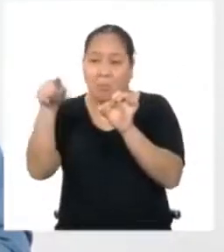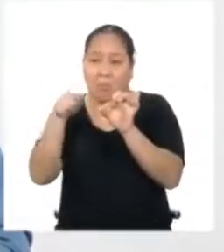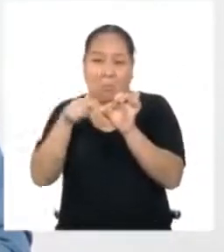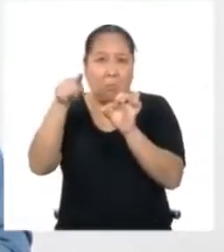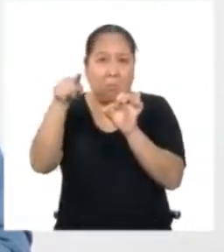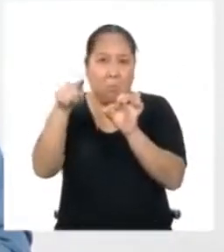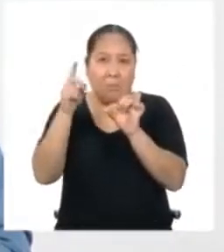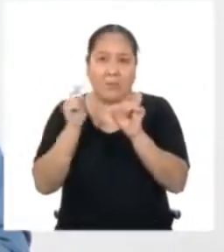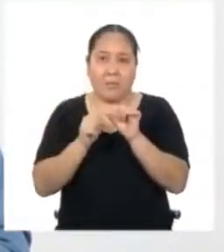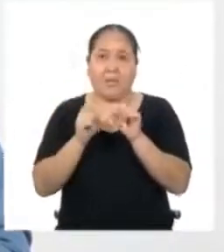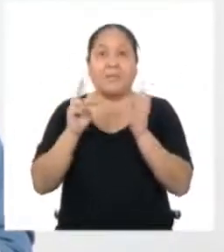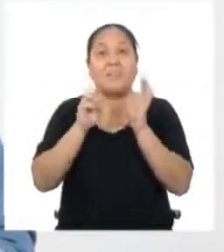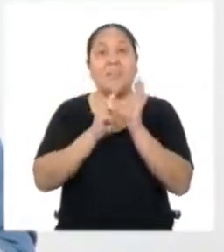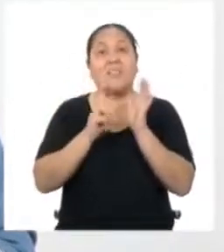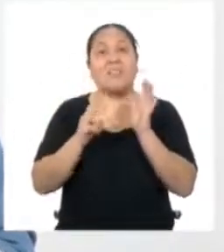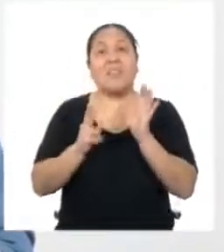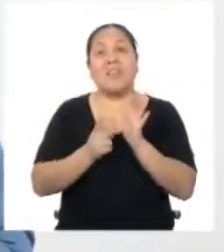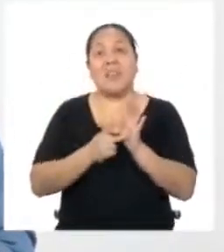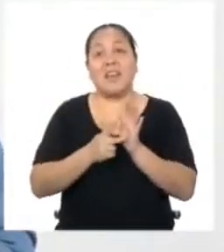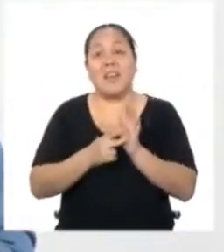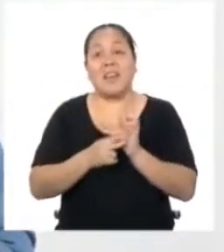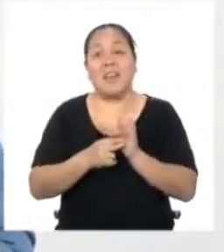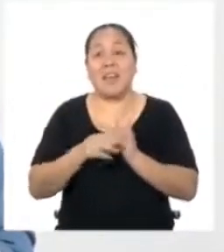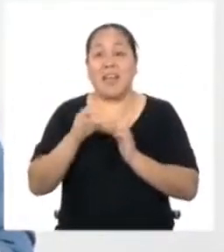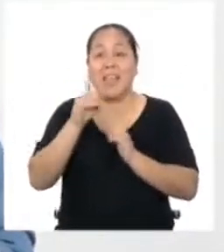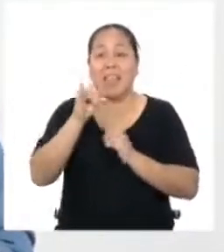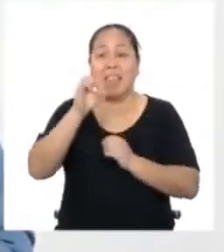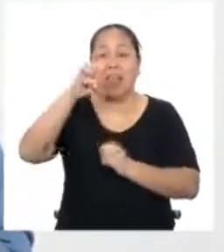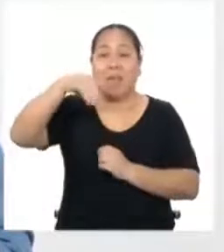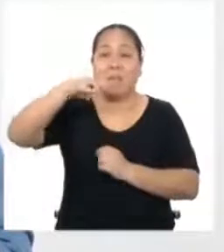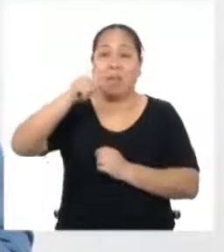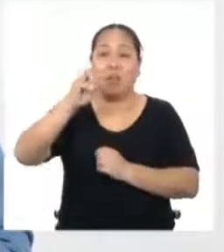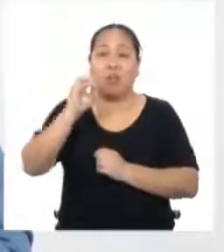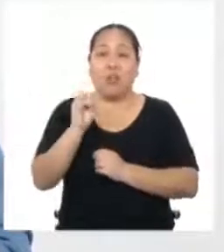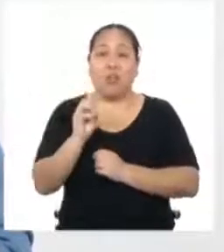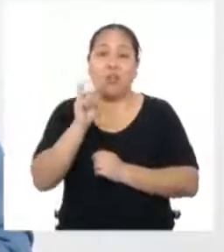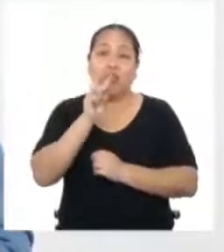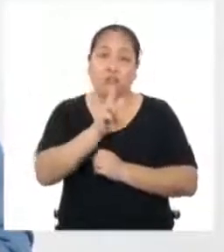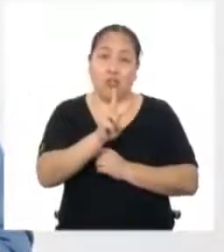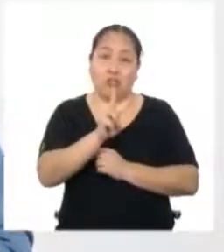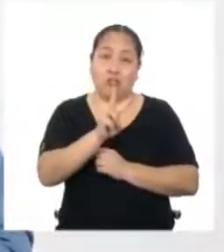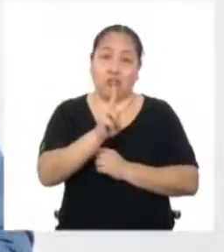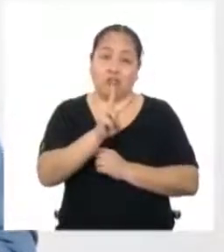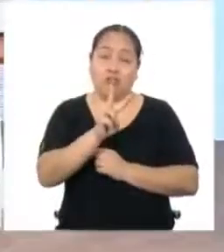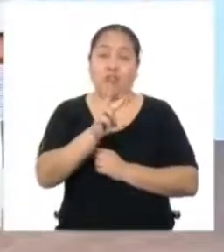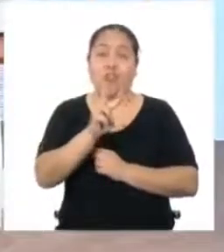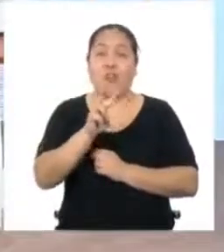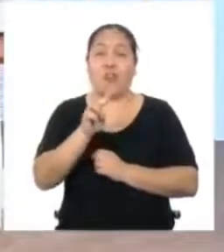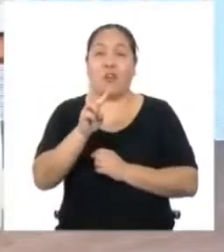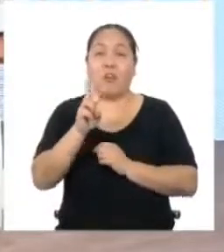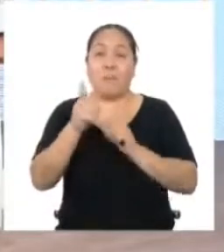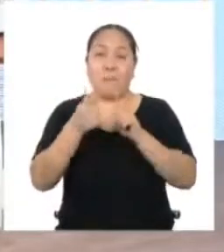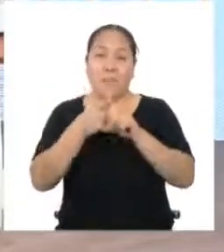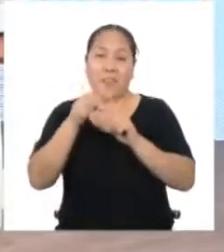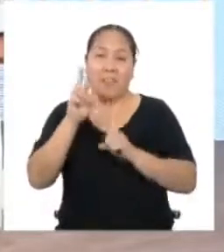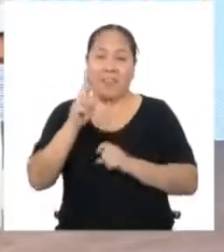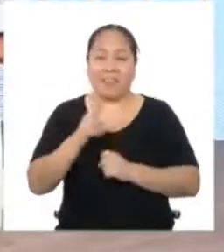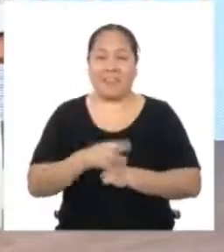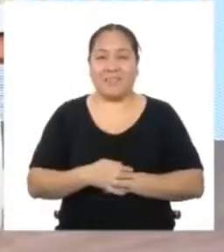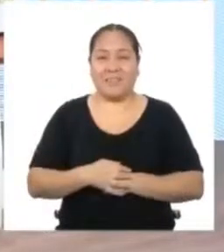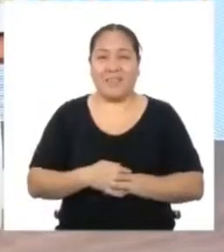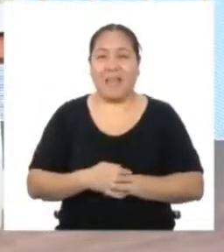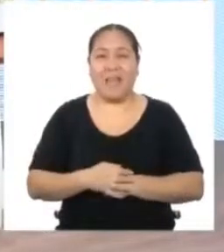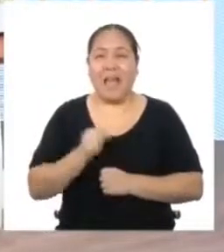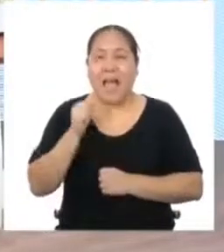la circunferencia Podemos inferir que el diámetro es equivalente a dos veces el radio Claro, entonces